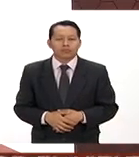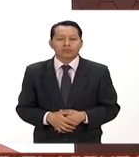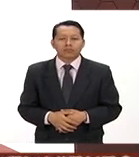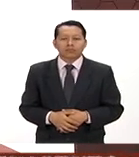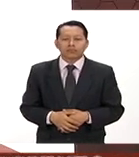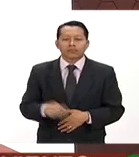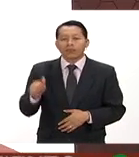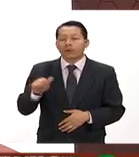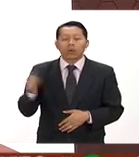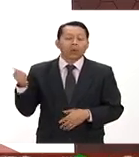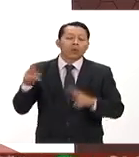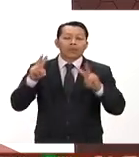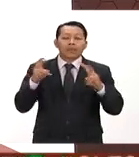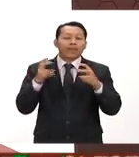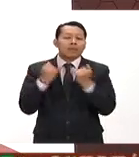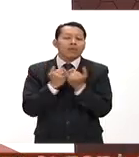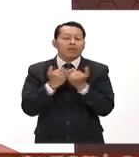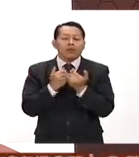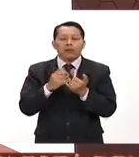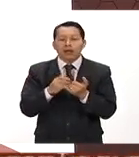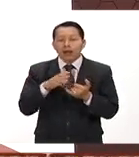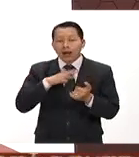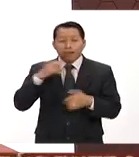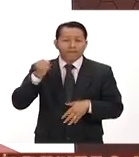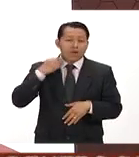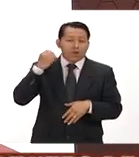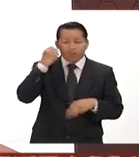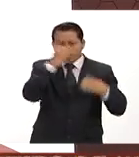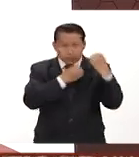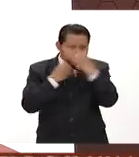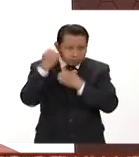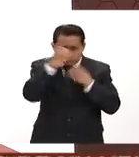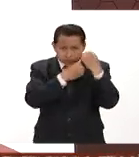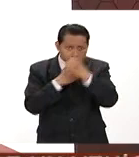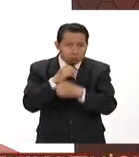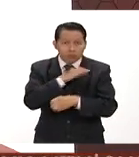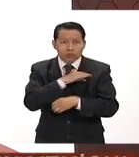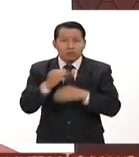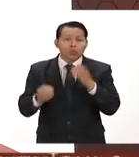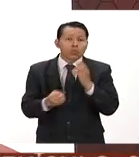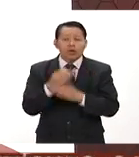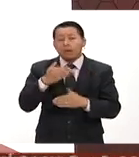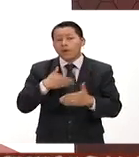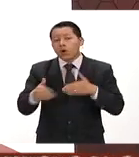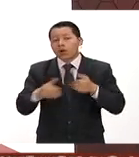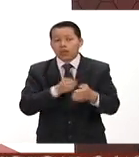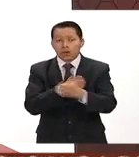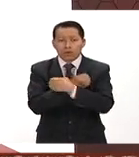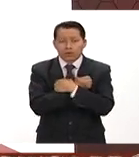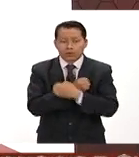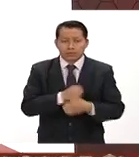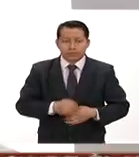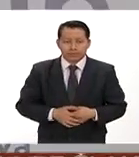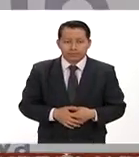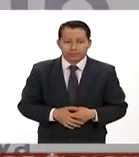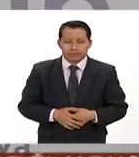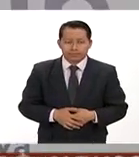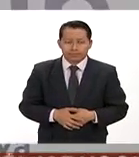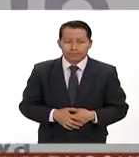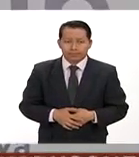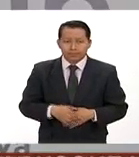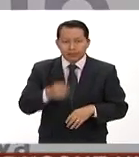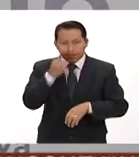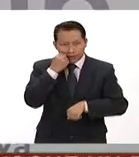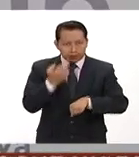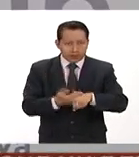En otros asuntos finalizaron los foros de análisis para la elaboración del nuevo modelo educativo La